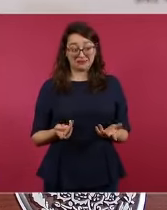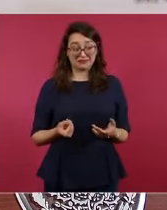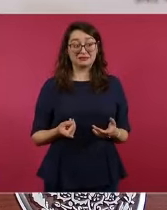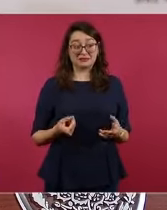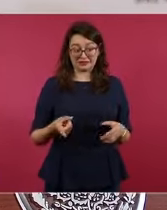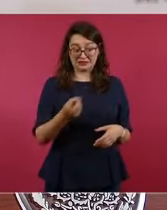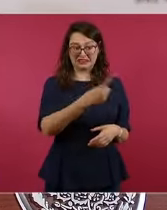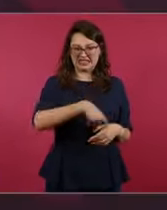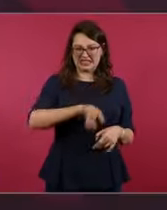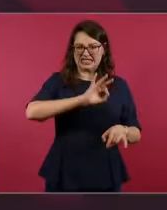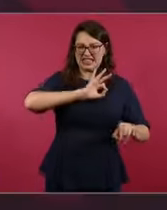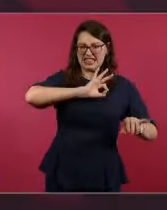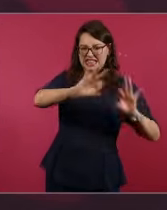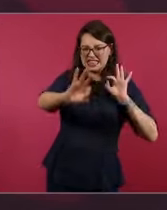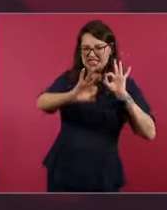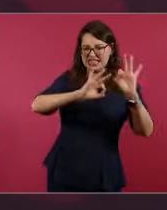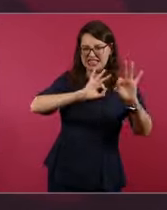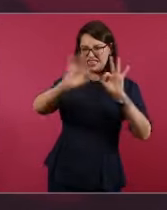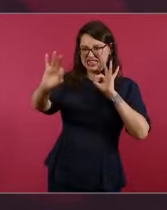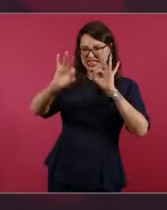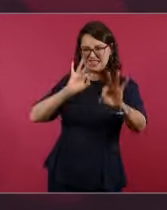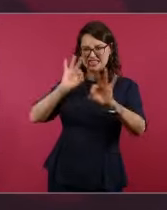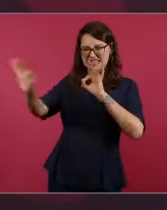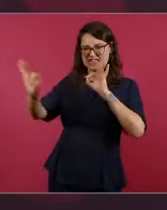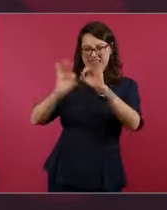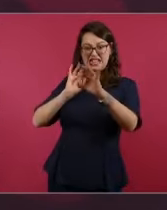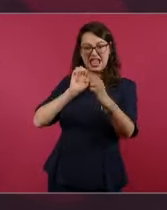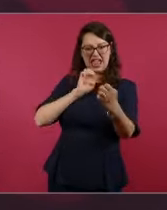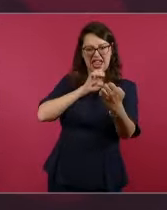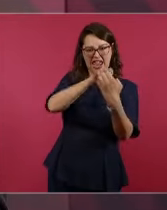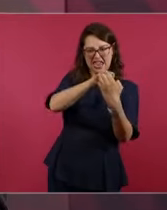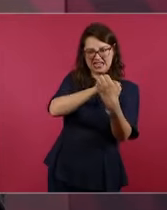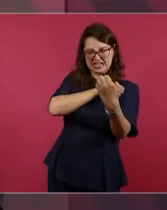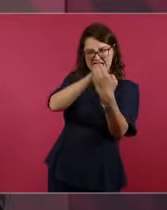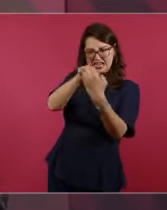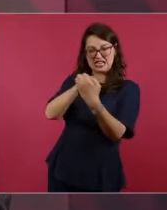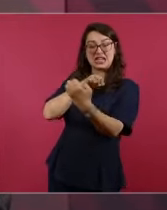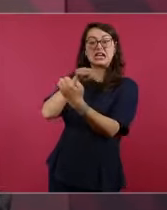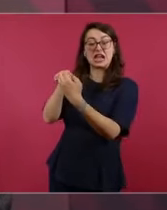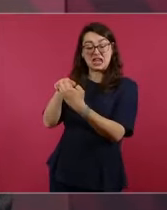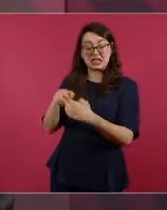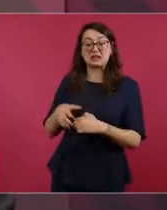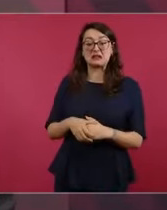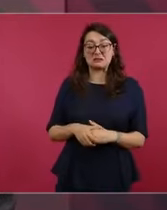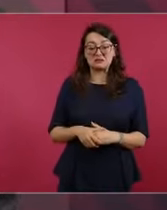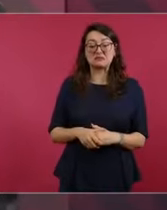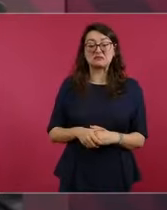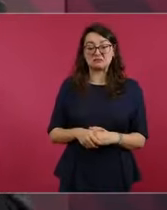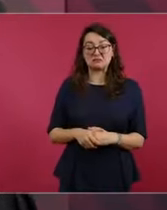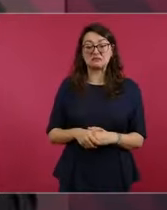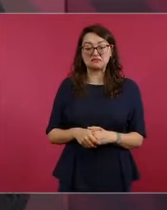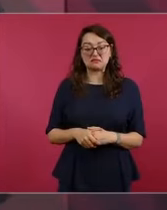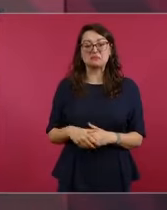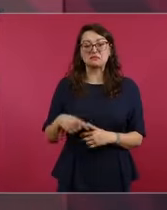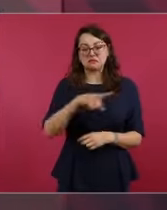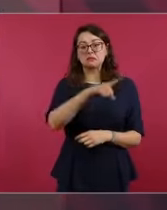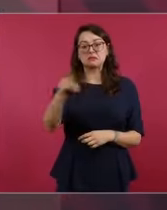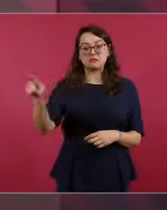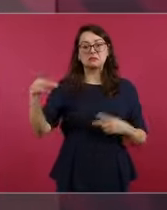el propósito de sembrar